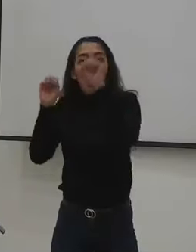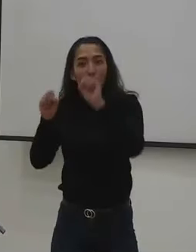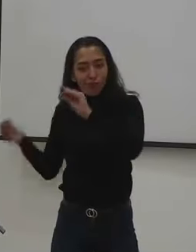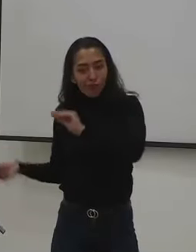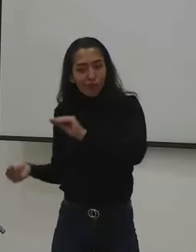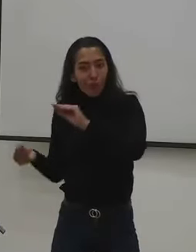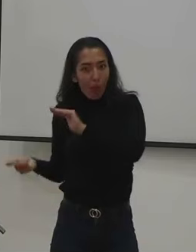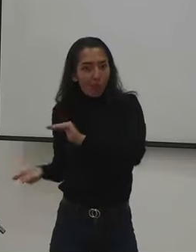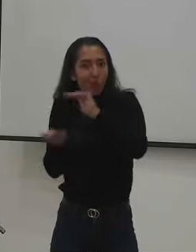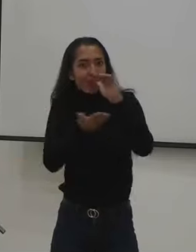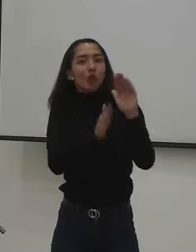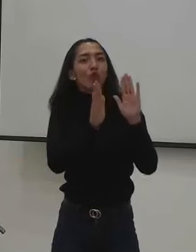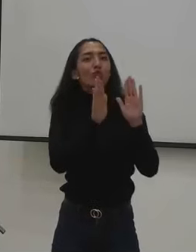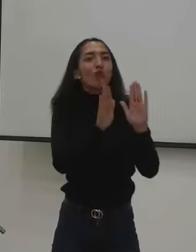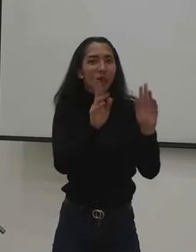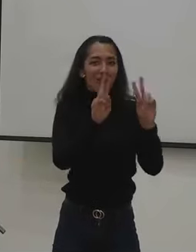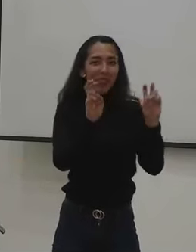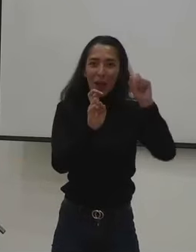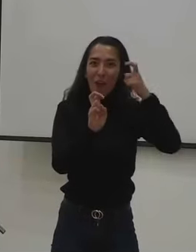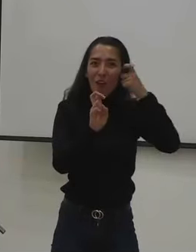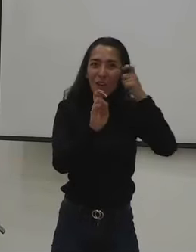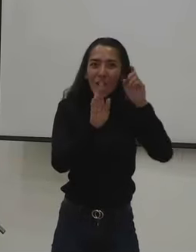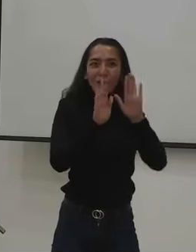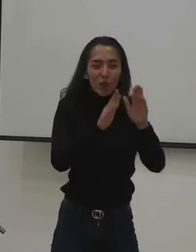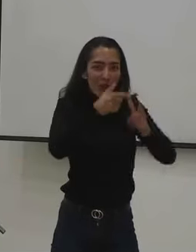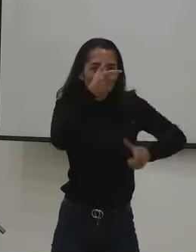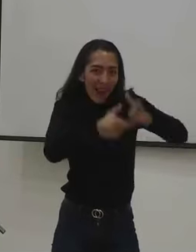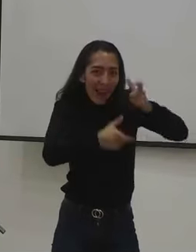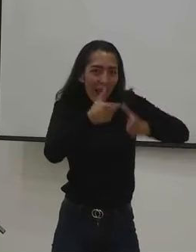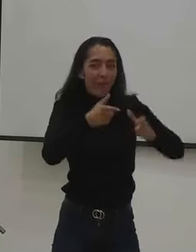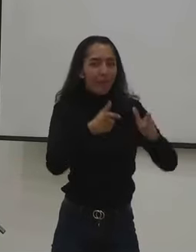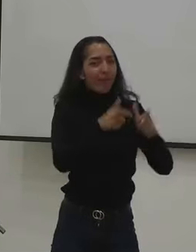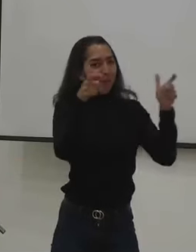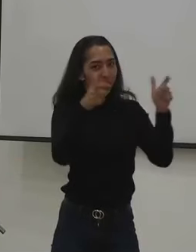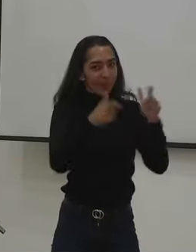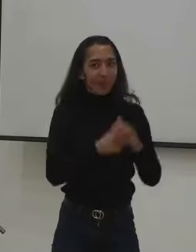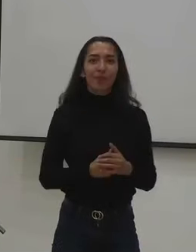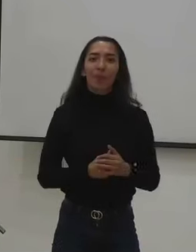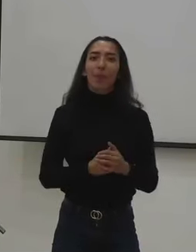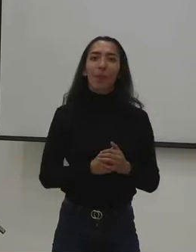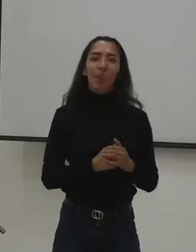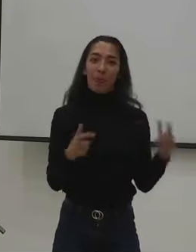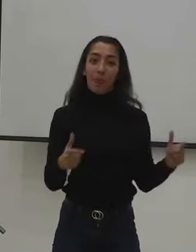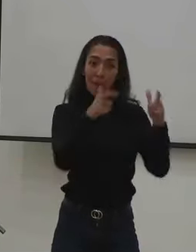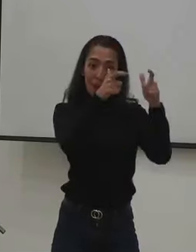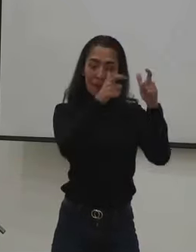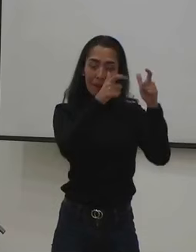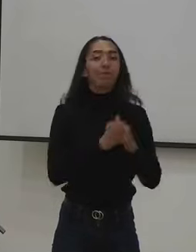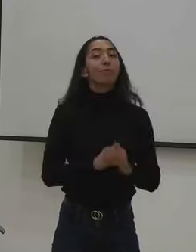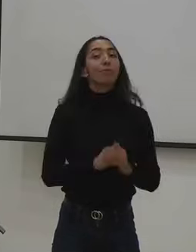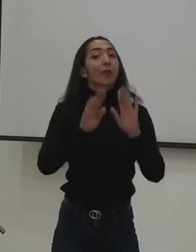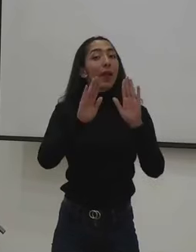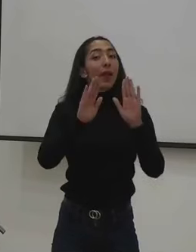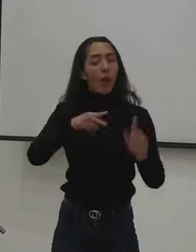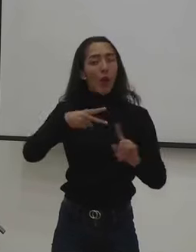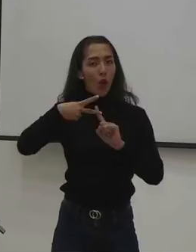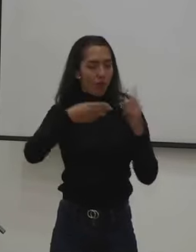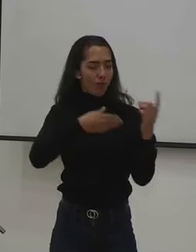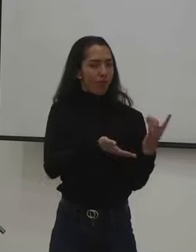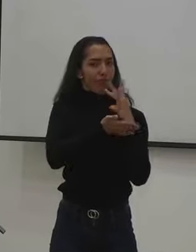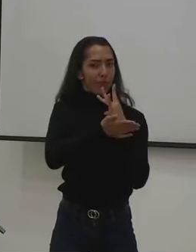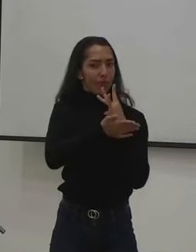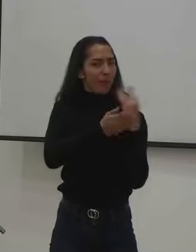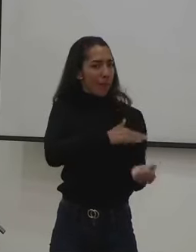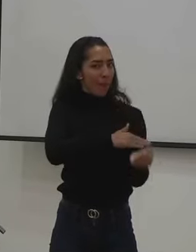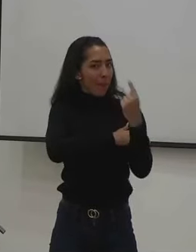Perfecto, profesor Lomo, muchas gracias por su participación. El siguiente comentario nos llega desde Cáceres, en el departamento de Antioquia y la